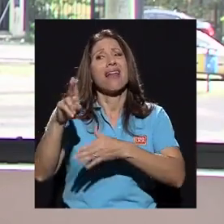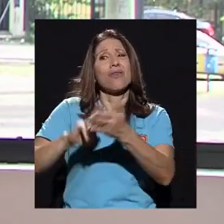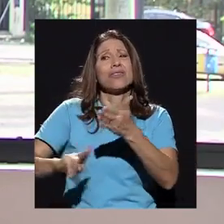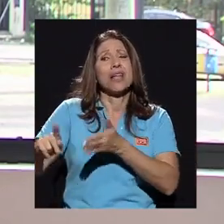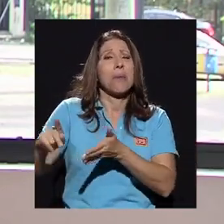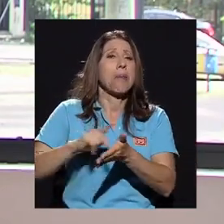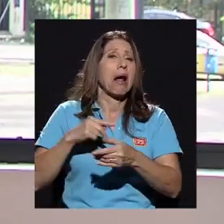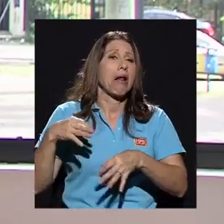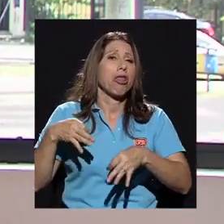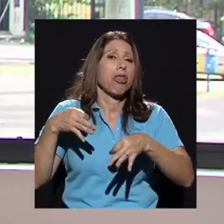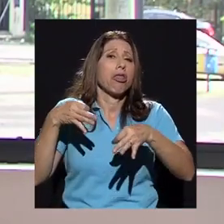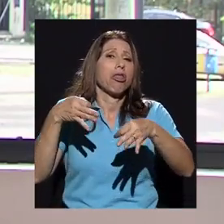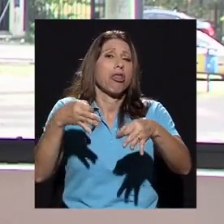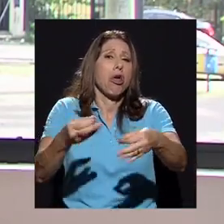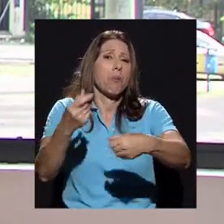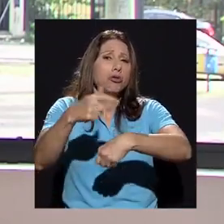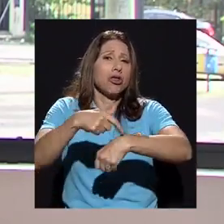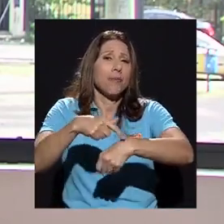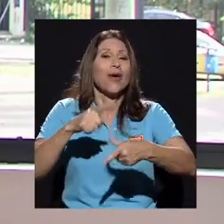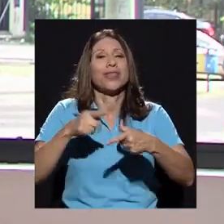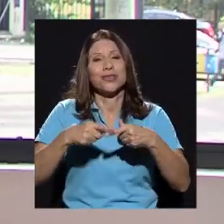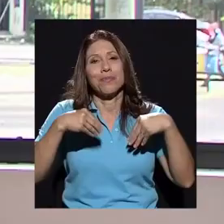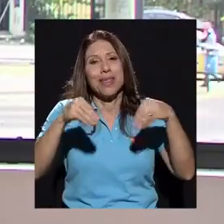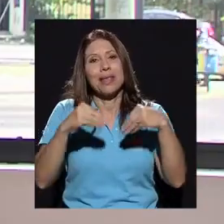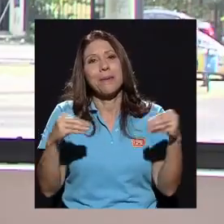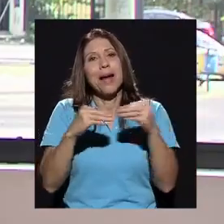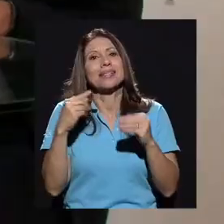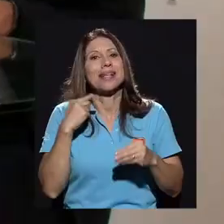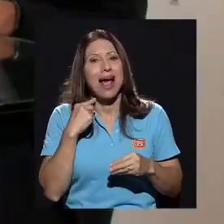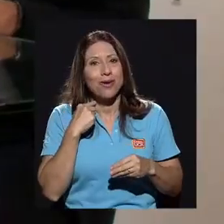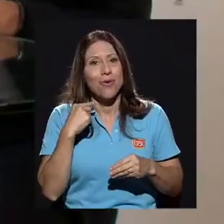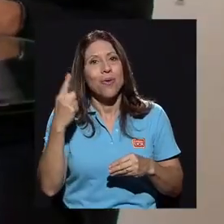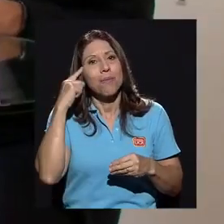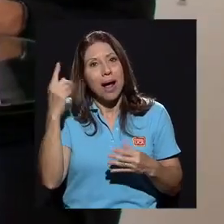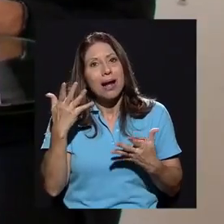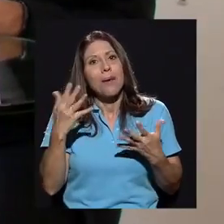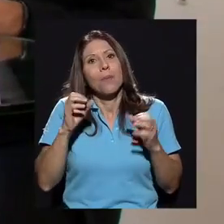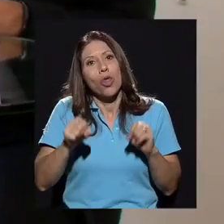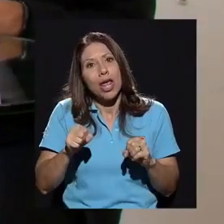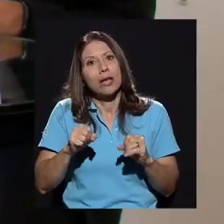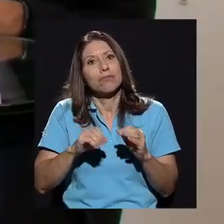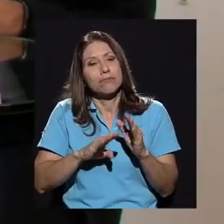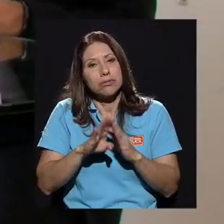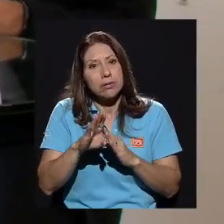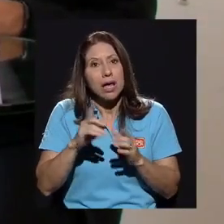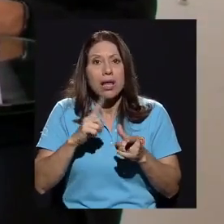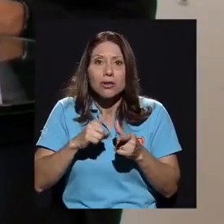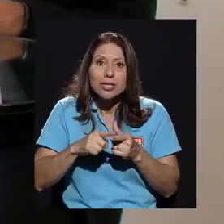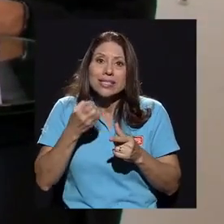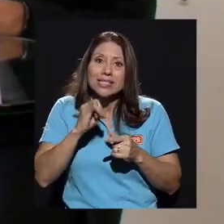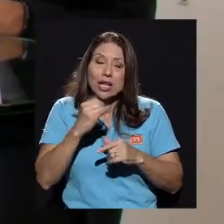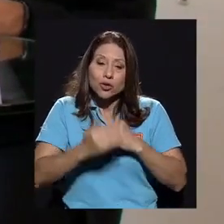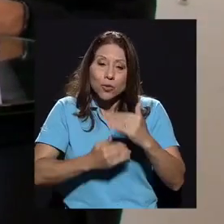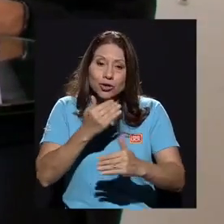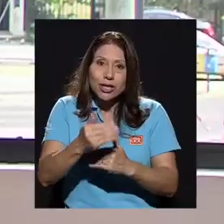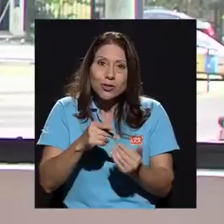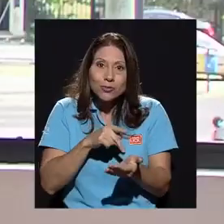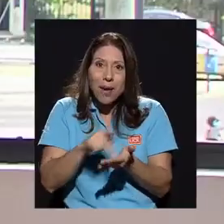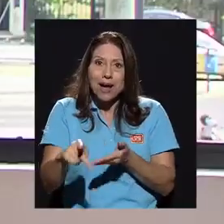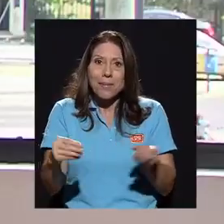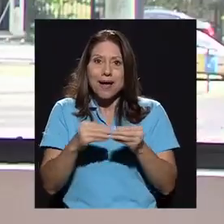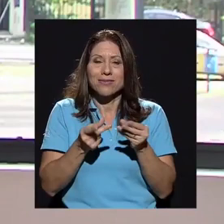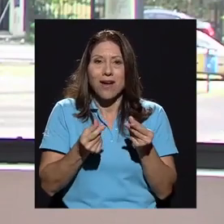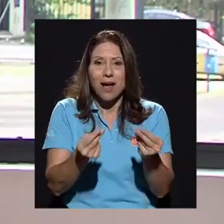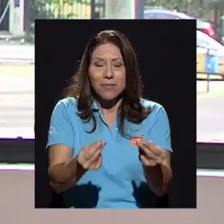caro para poder subsanar esas pérdidas que van a tener en ese proceso. Bueno, si los procesos se pagaran más rápido y se encontraran los mecanismos,